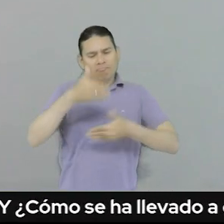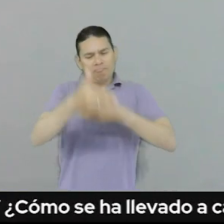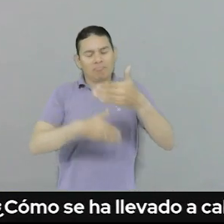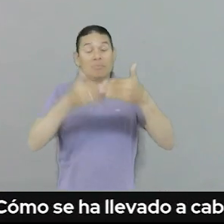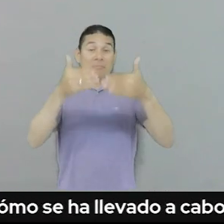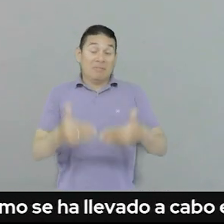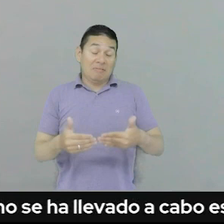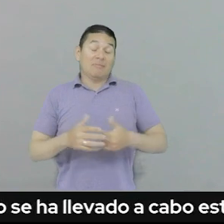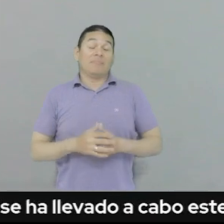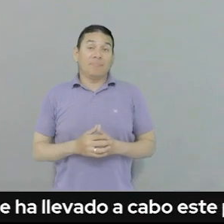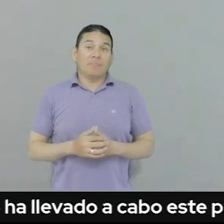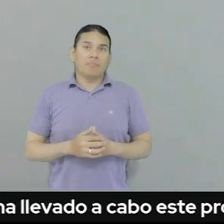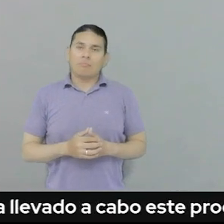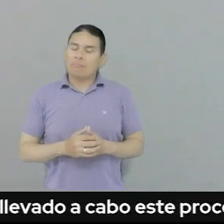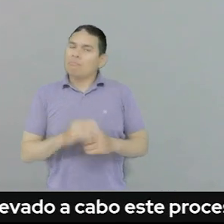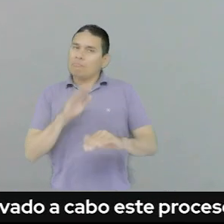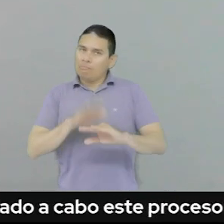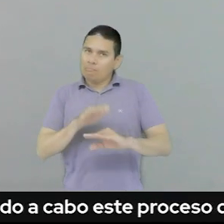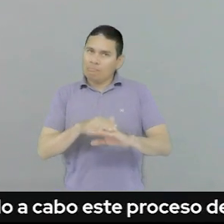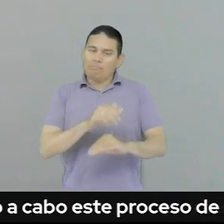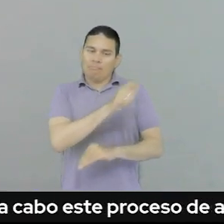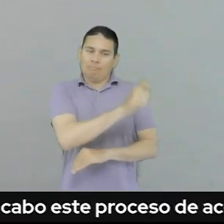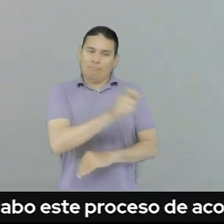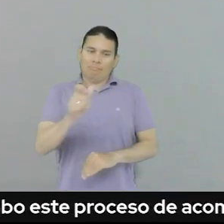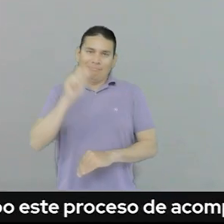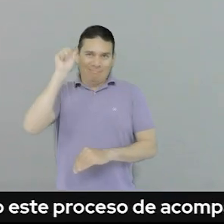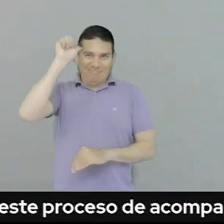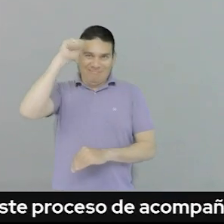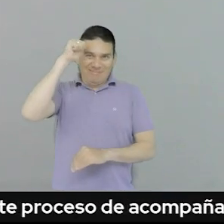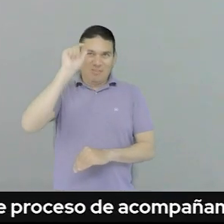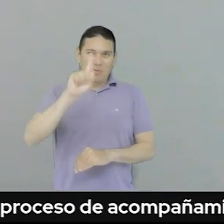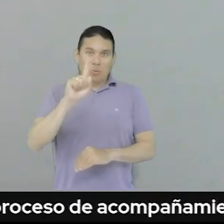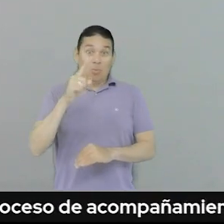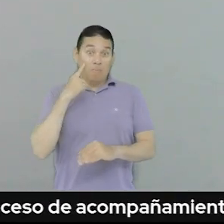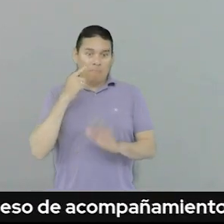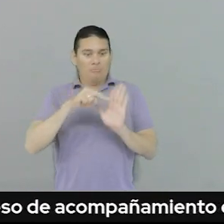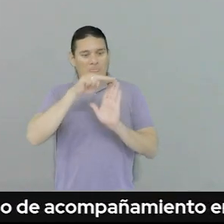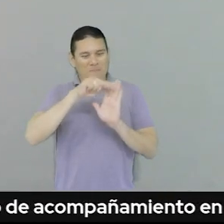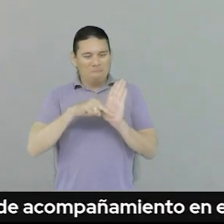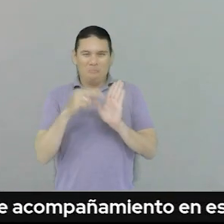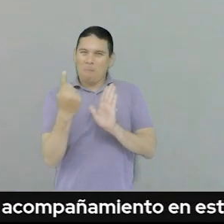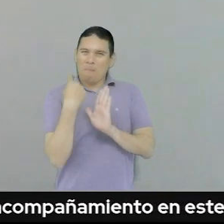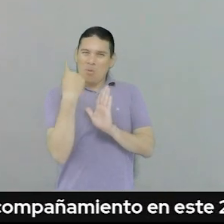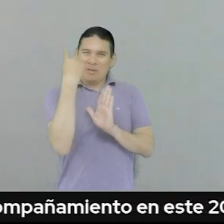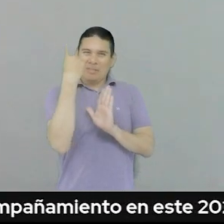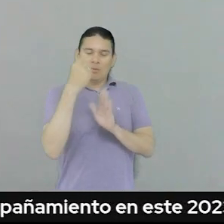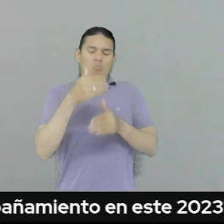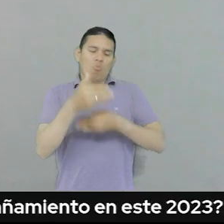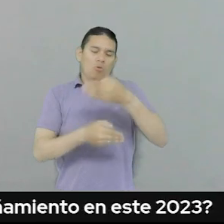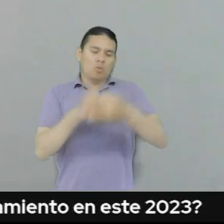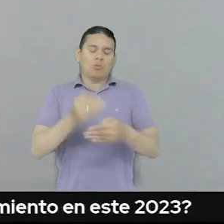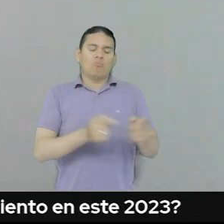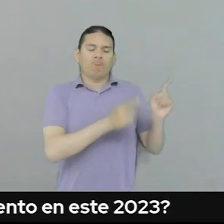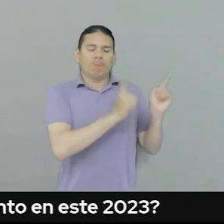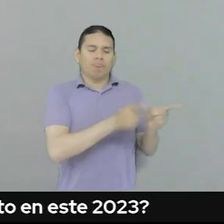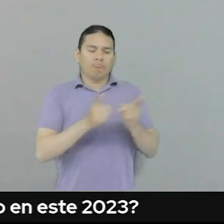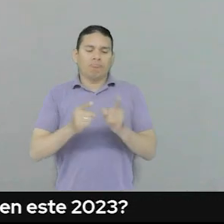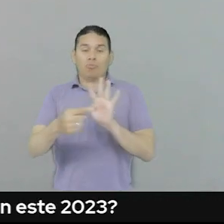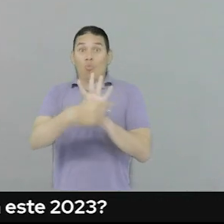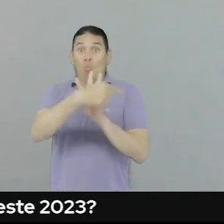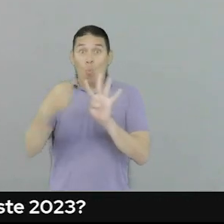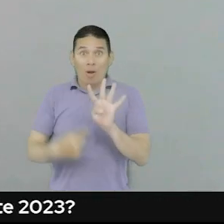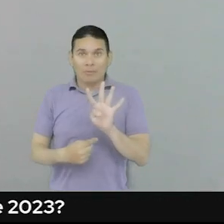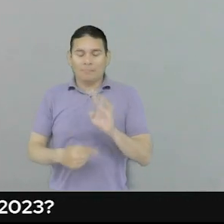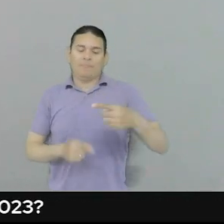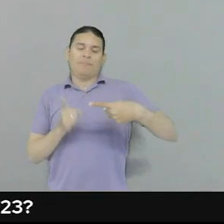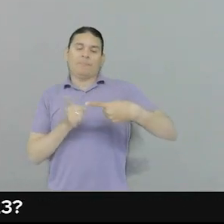Es importante que nuestra audiencia recuerde que la política es un proceso que se compone por cuatro momentos. El